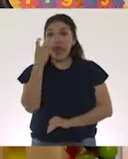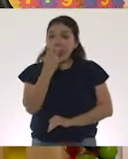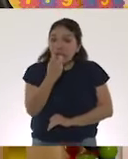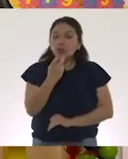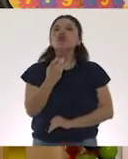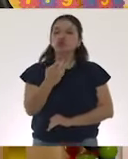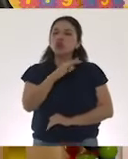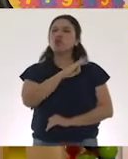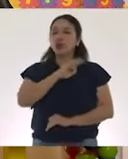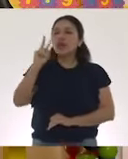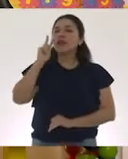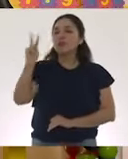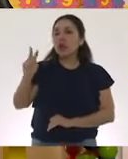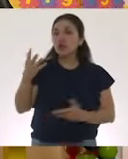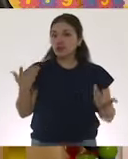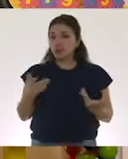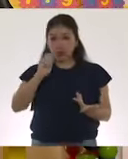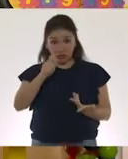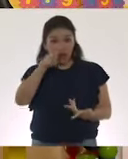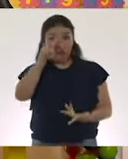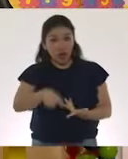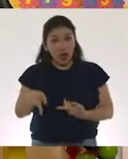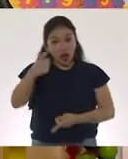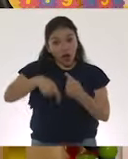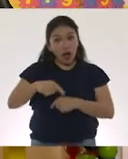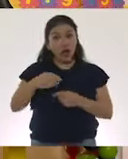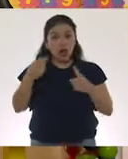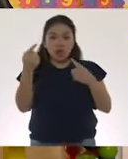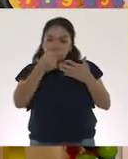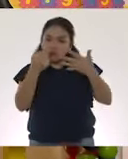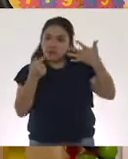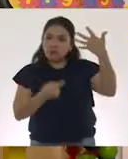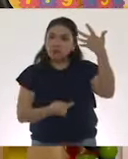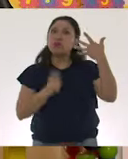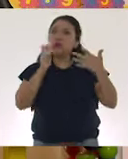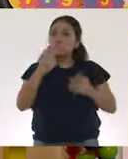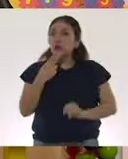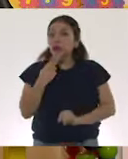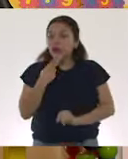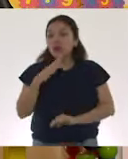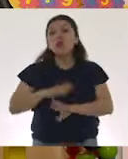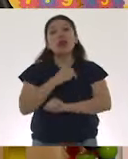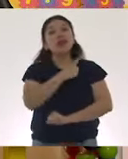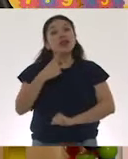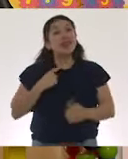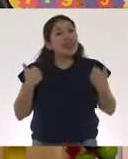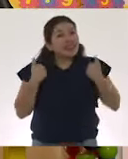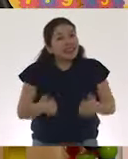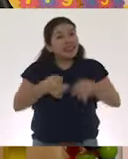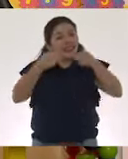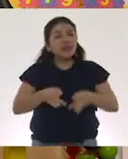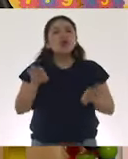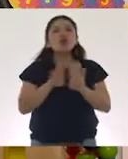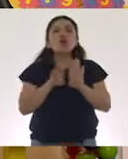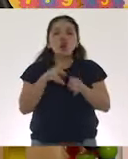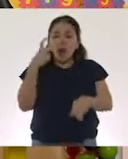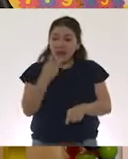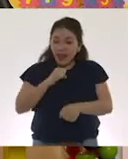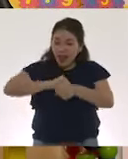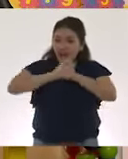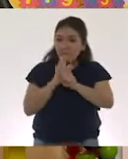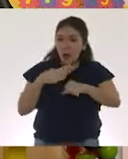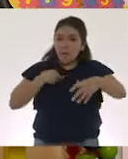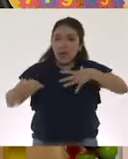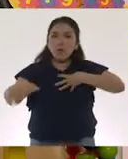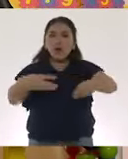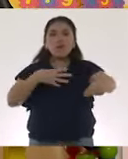podemos ver si son efectivas estas medidas, ya que tenemos tenemos que tener muy claro cómo es que se transmite este virus de una